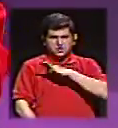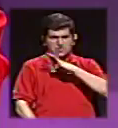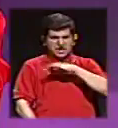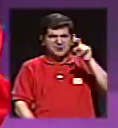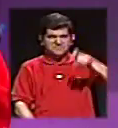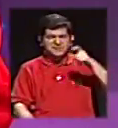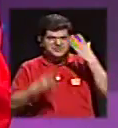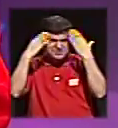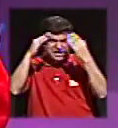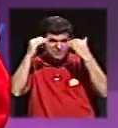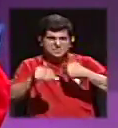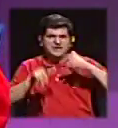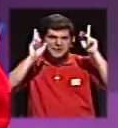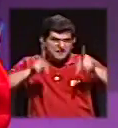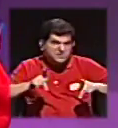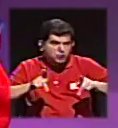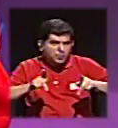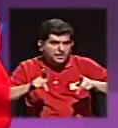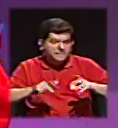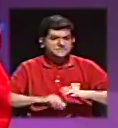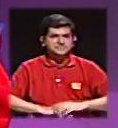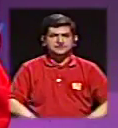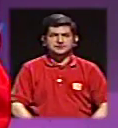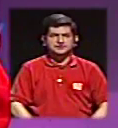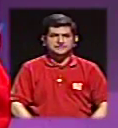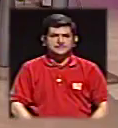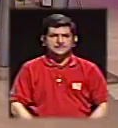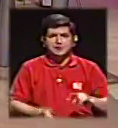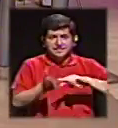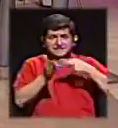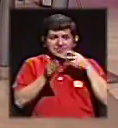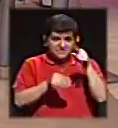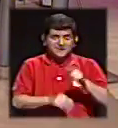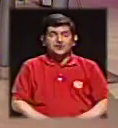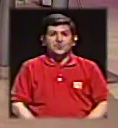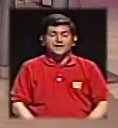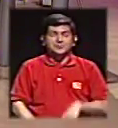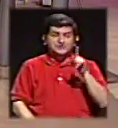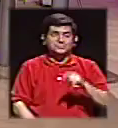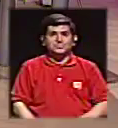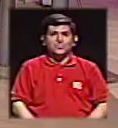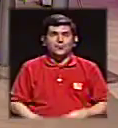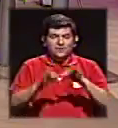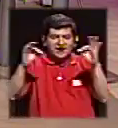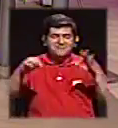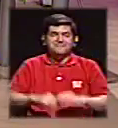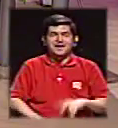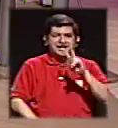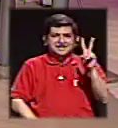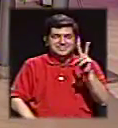para la necesidad de información que tiene la gente. Eso está para hashtag de viernes, ¿verdad? Lo que acabo de dicho.